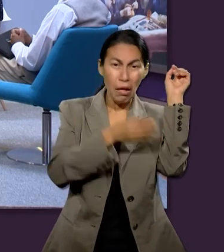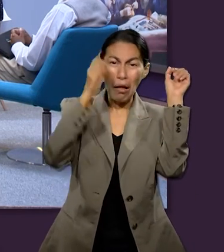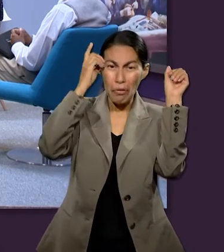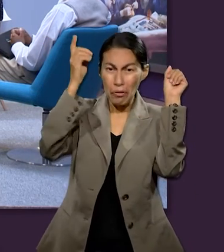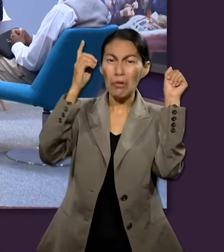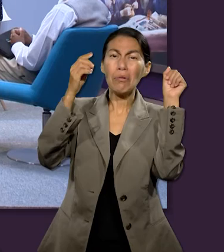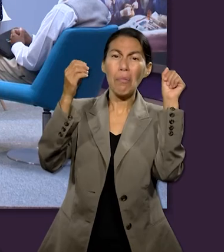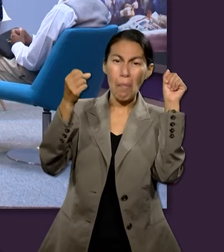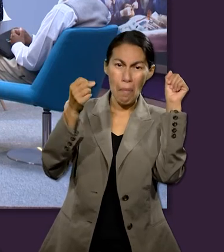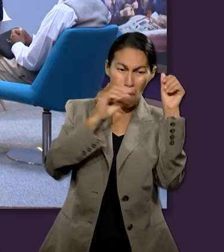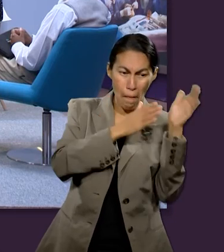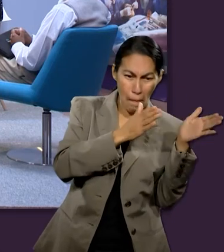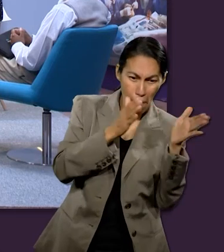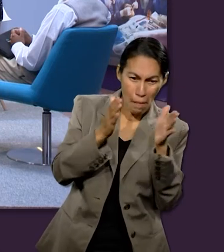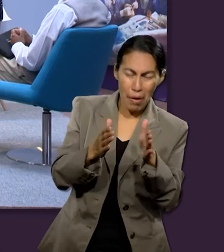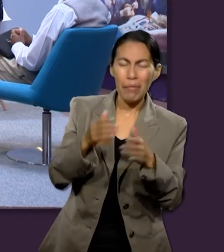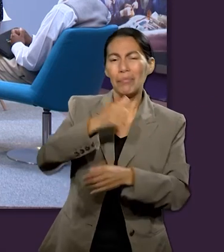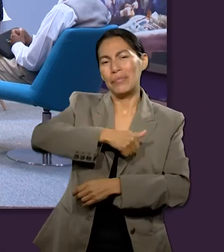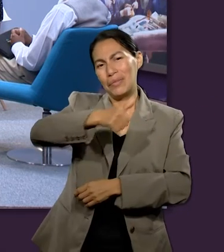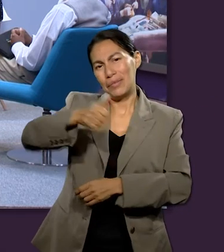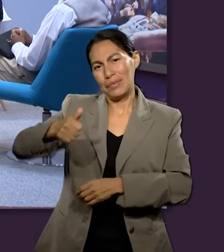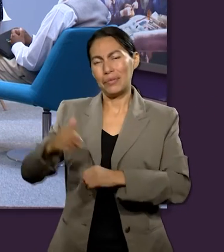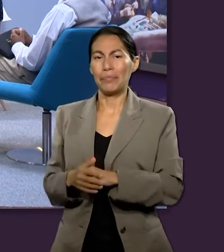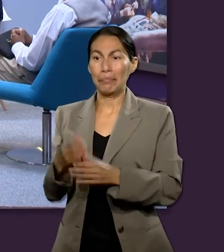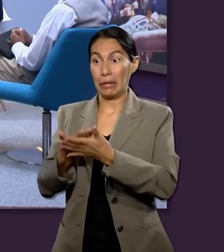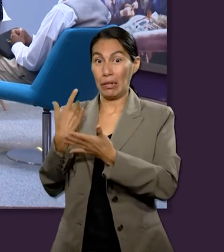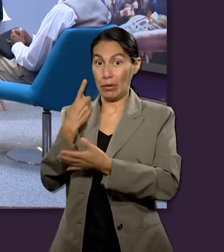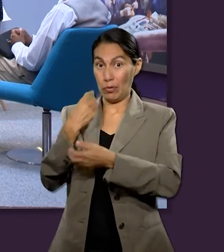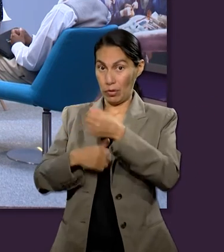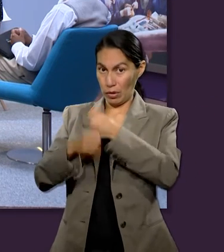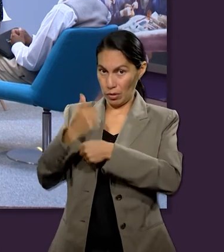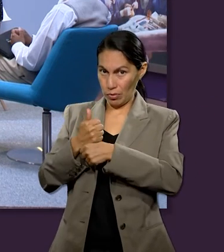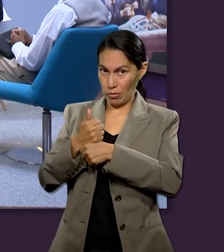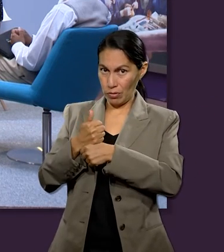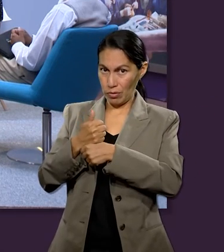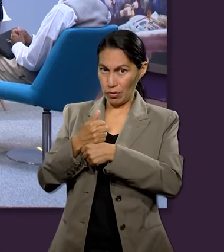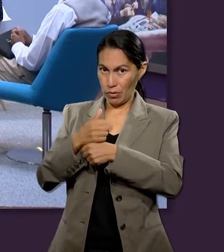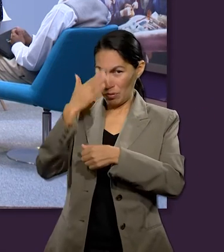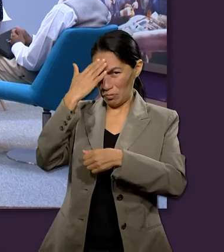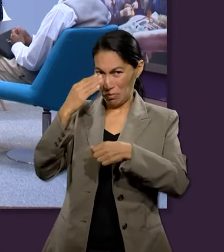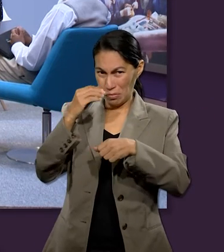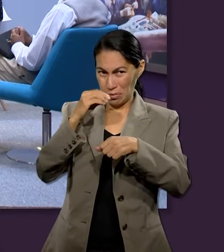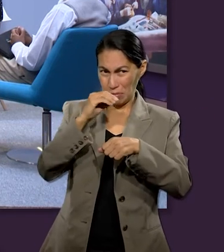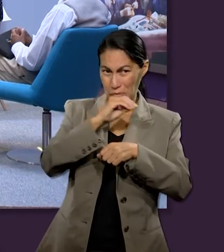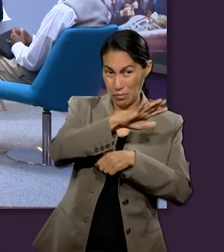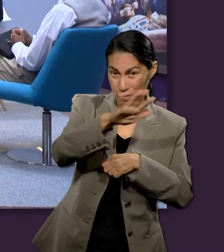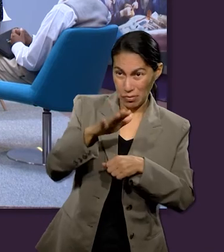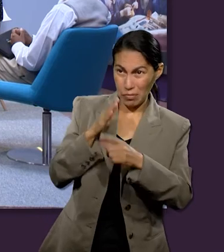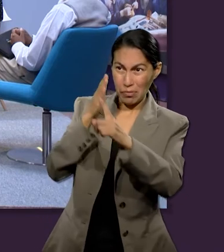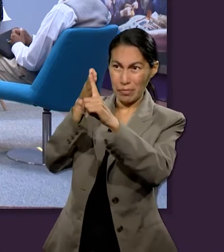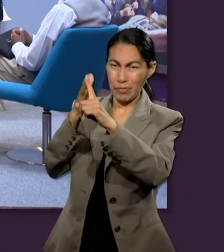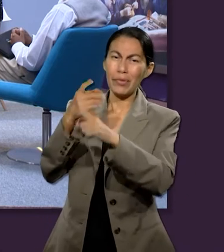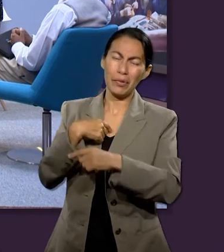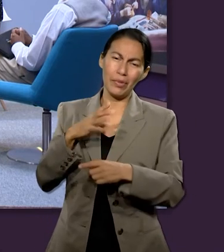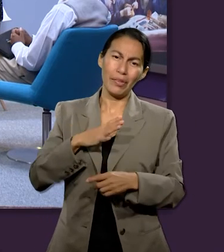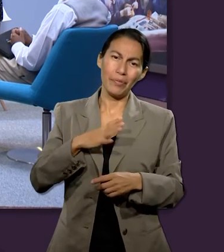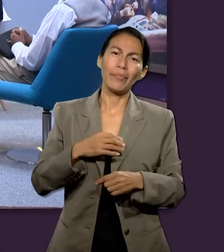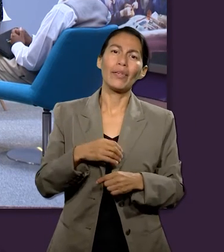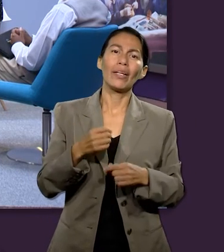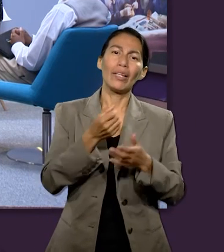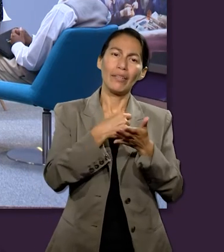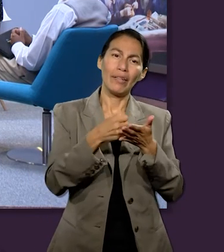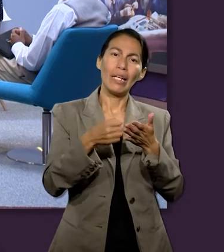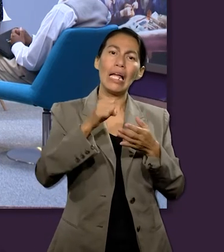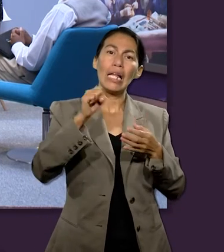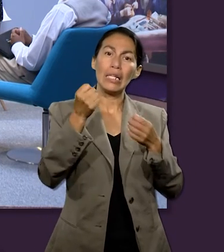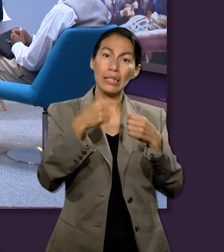y justamente tengo aquí la cosmovisión que al comienzo dije que escribí hace un año para una tarea y la empecé